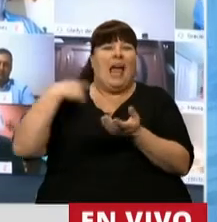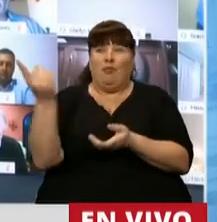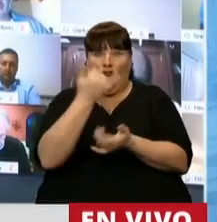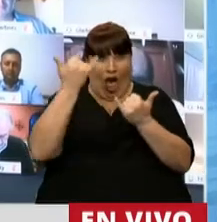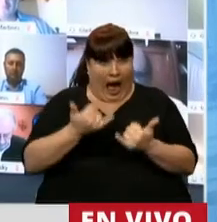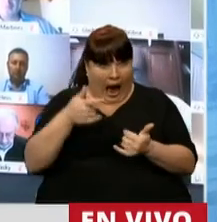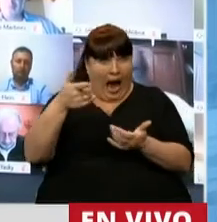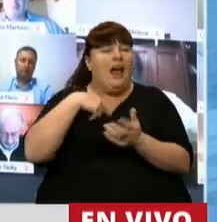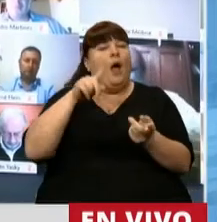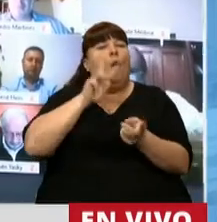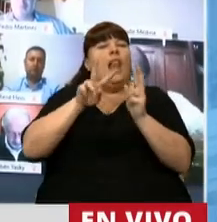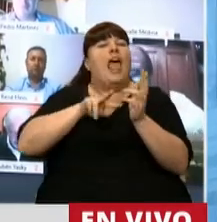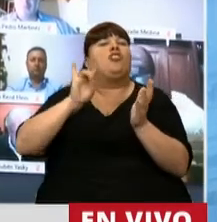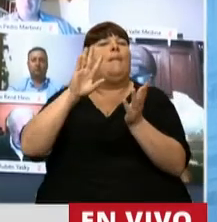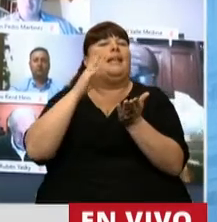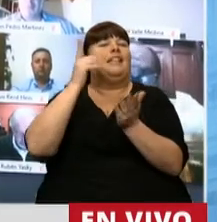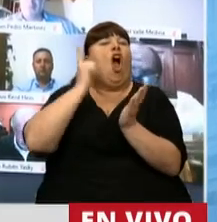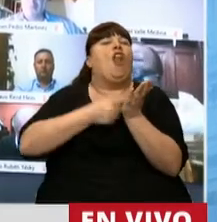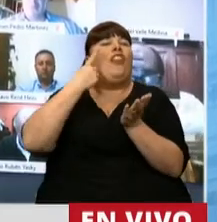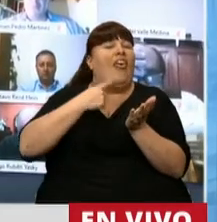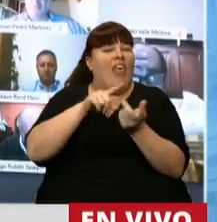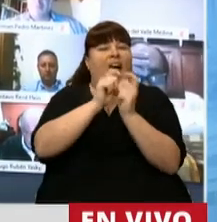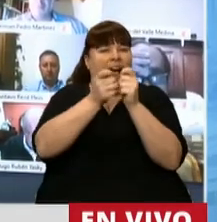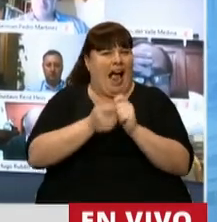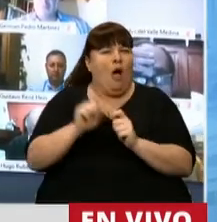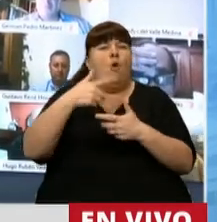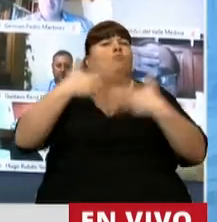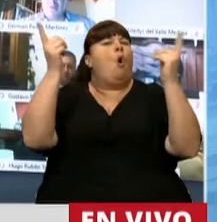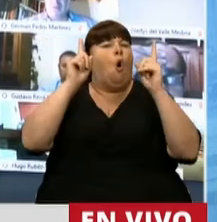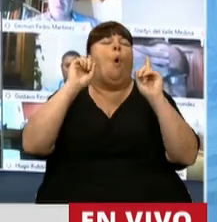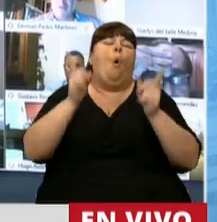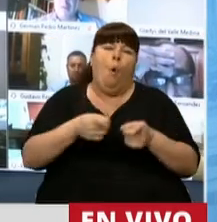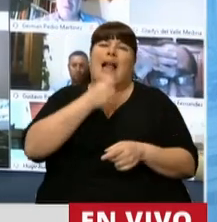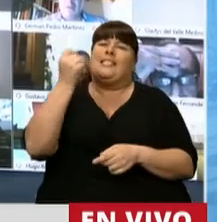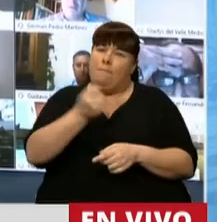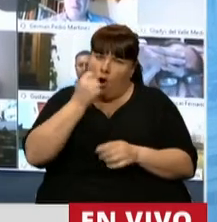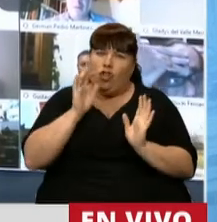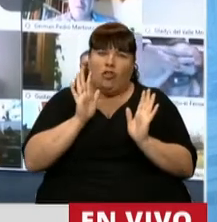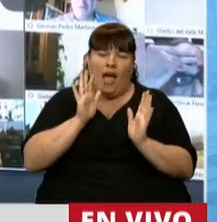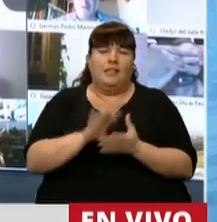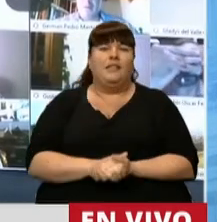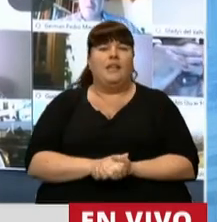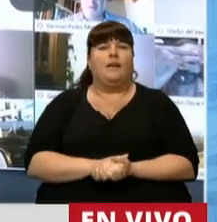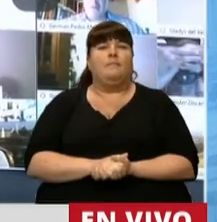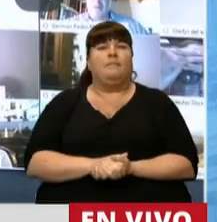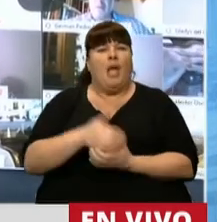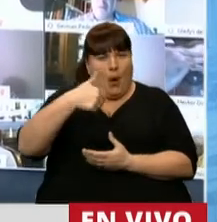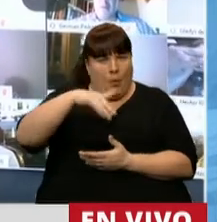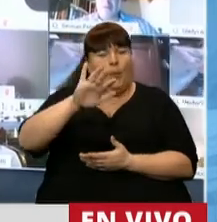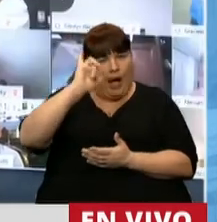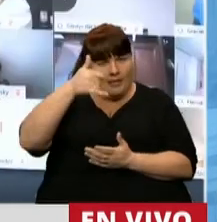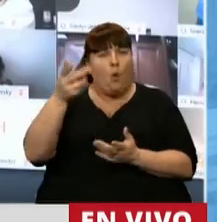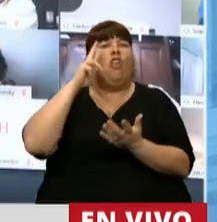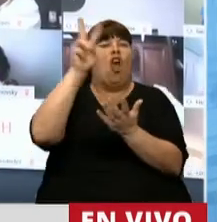todos tienen sobre el orden del día, que no son tantas, pero que son significativas y que se van a